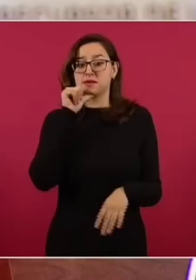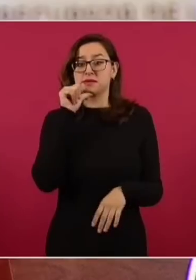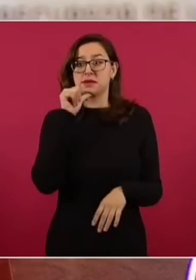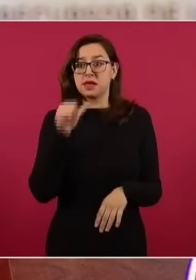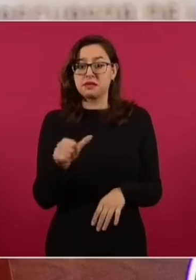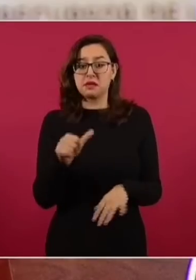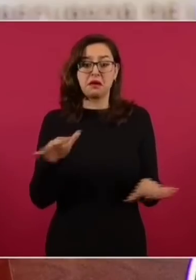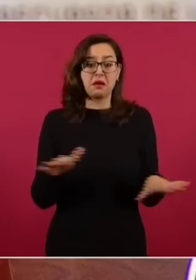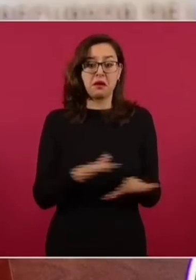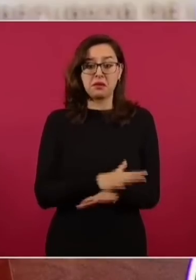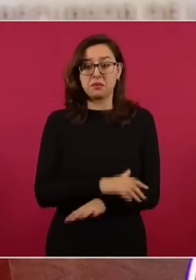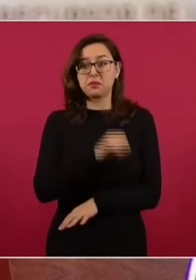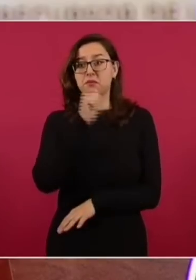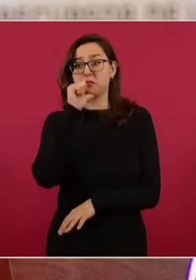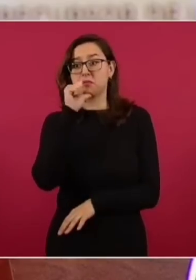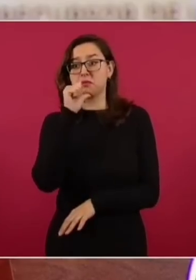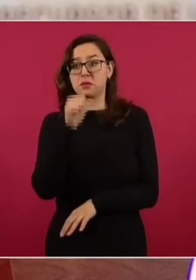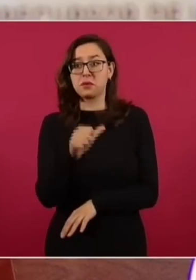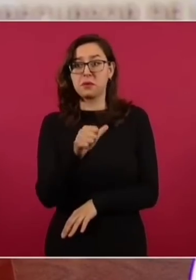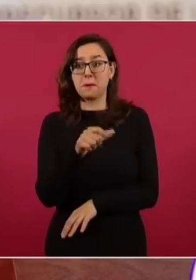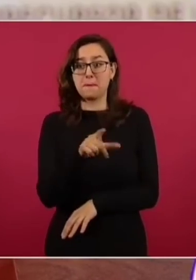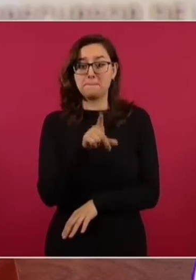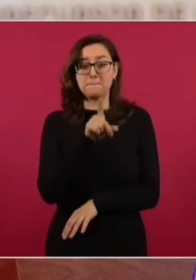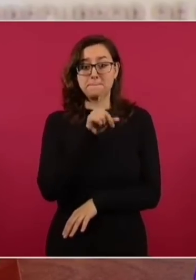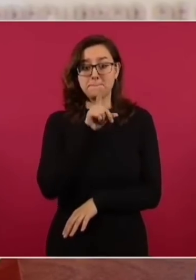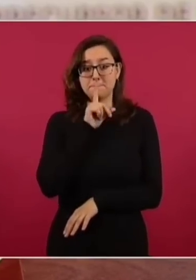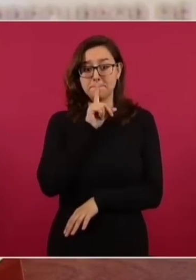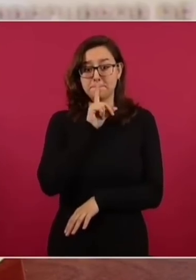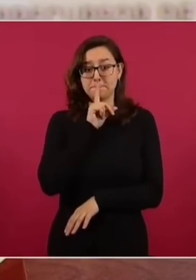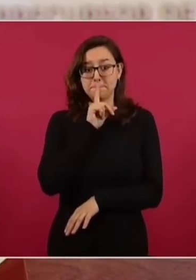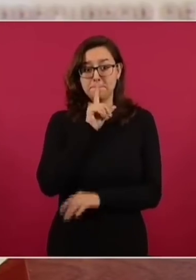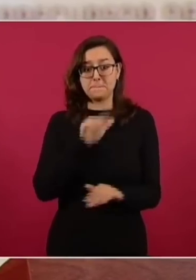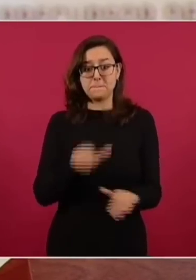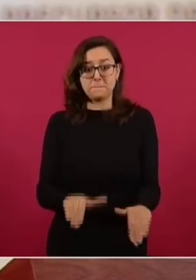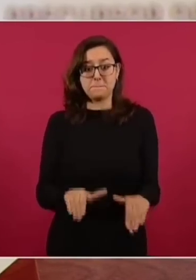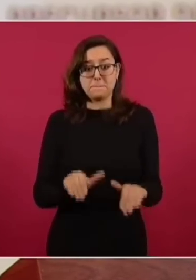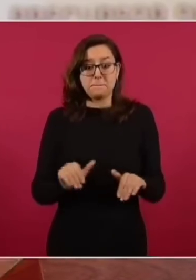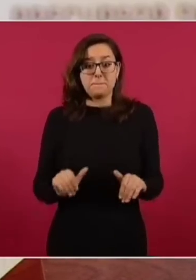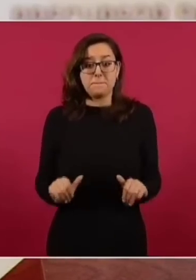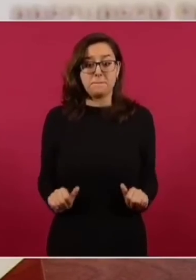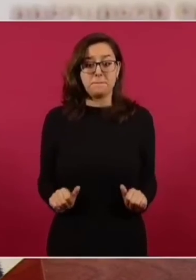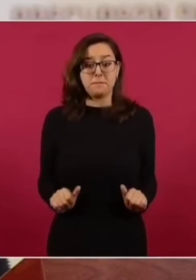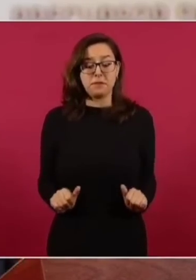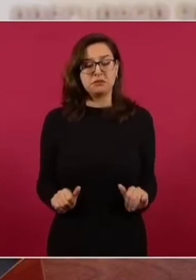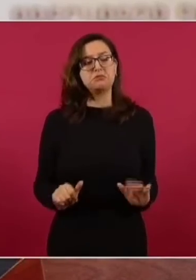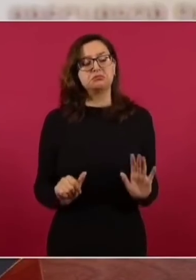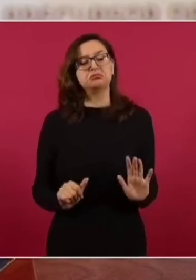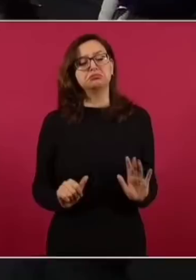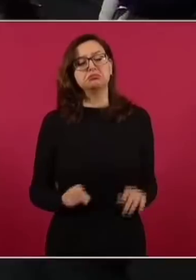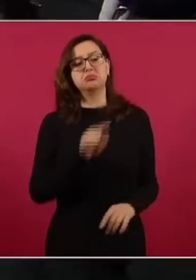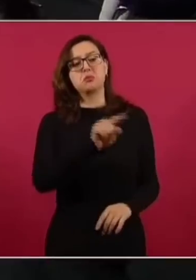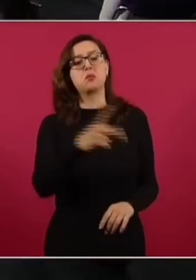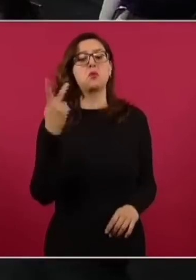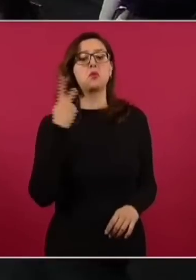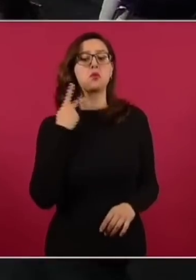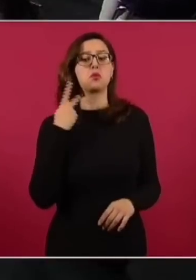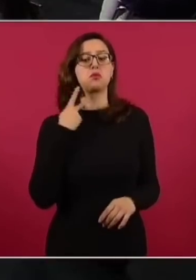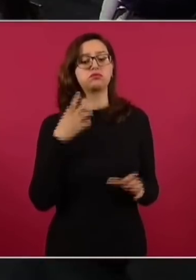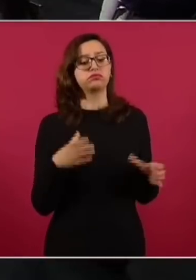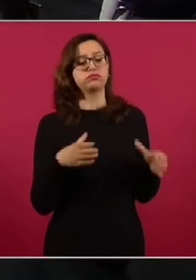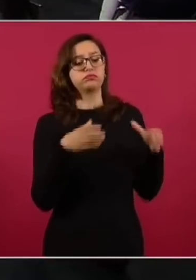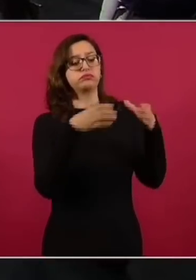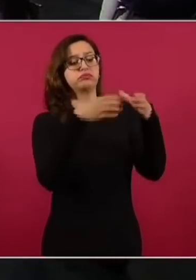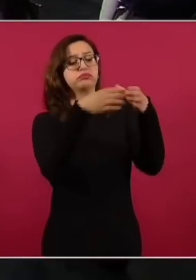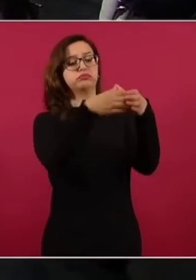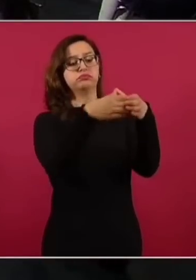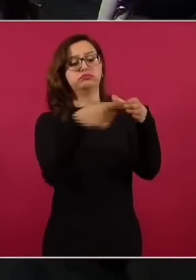hegemónica, que